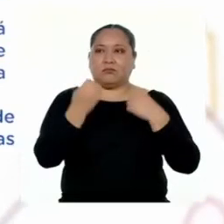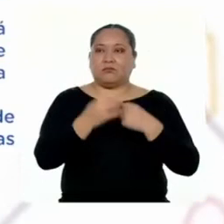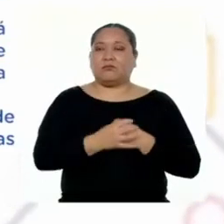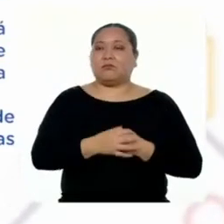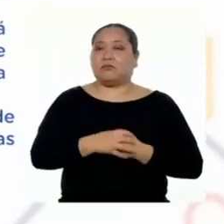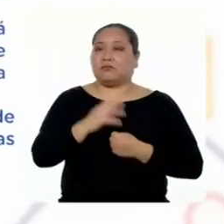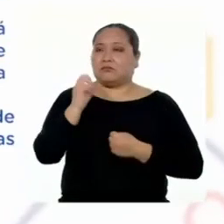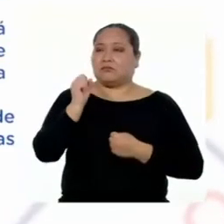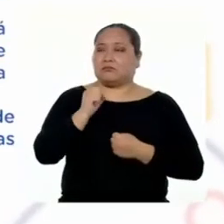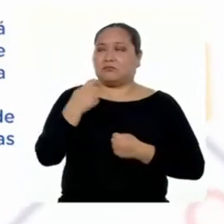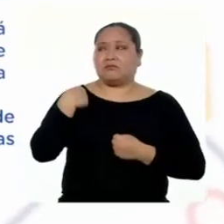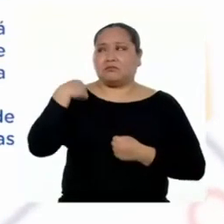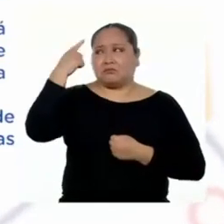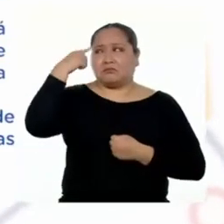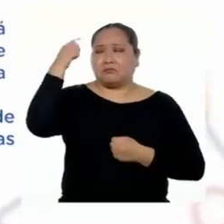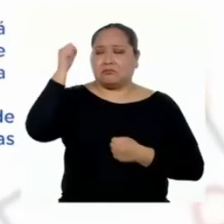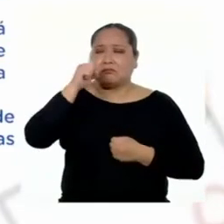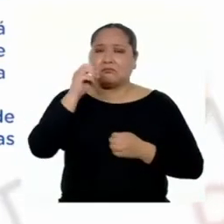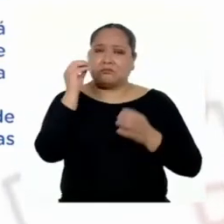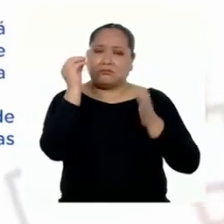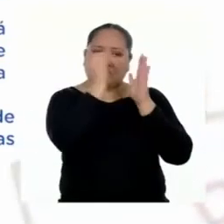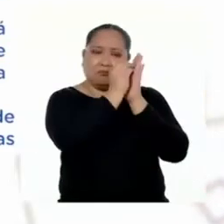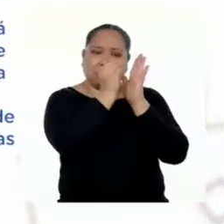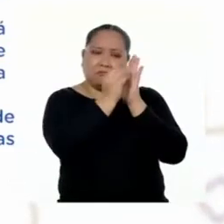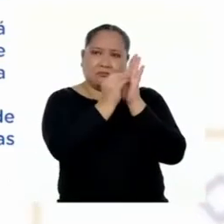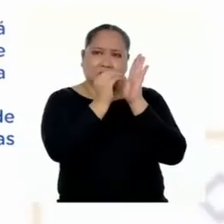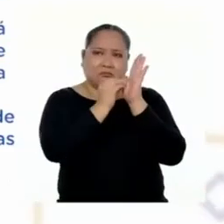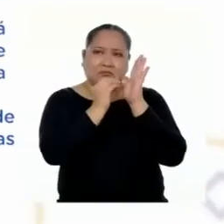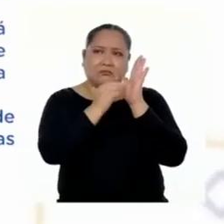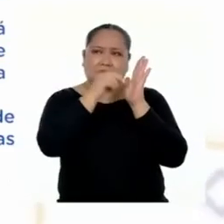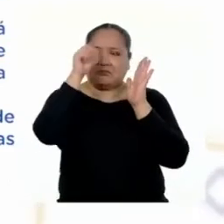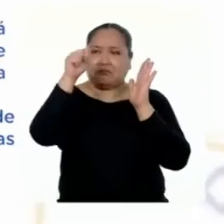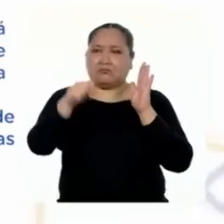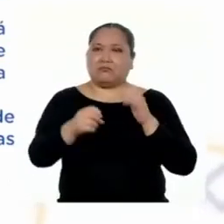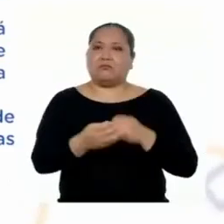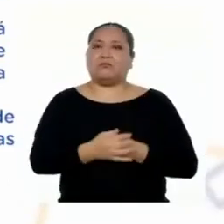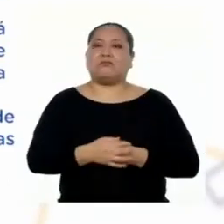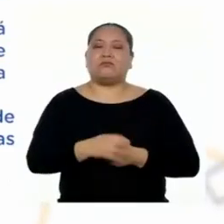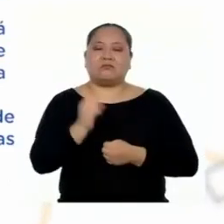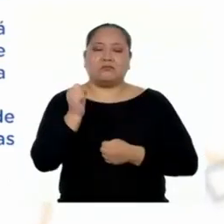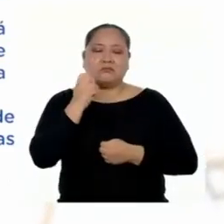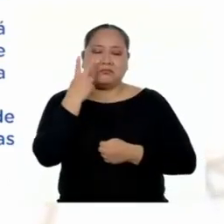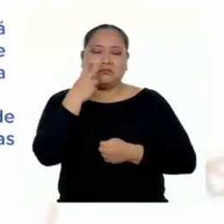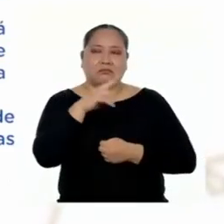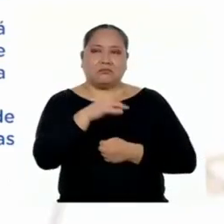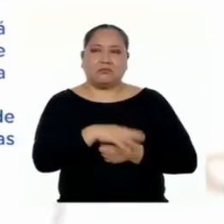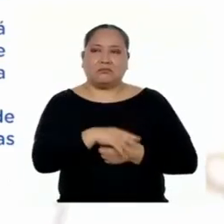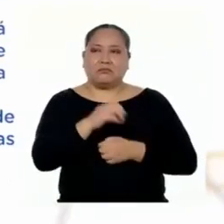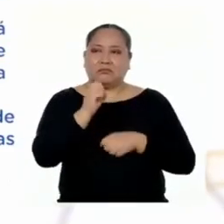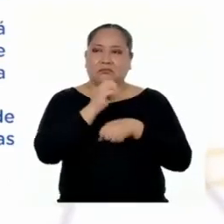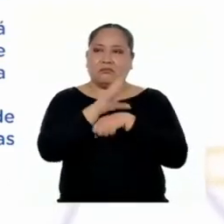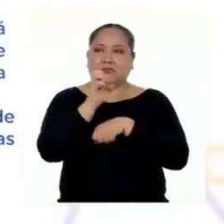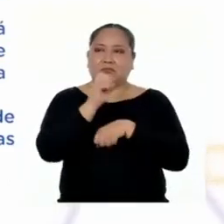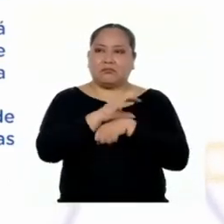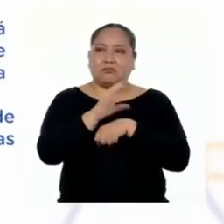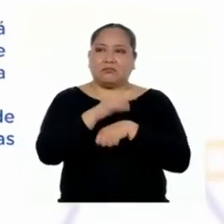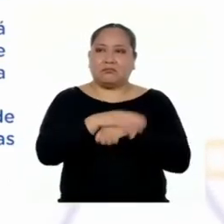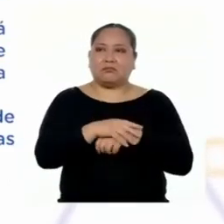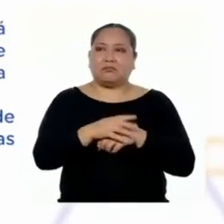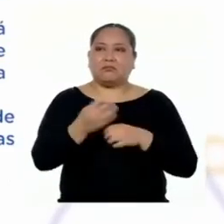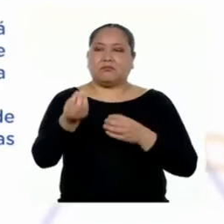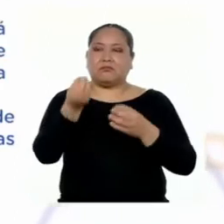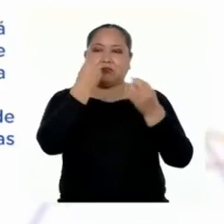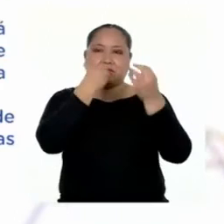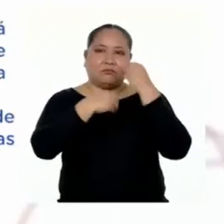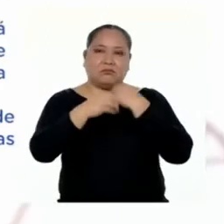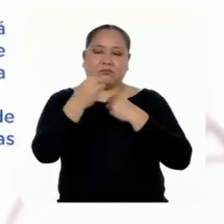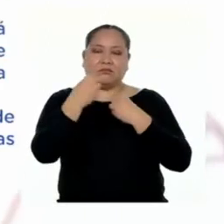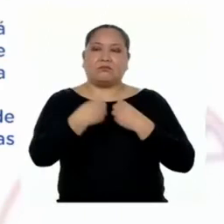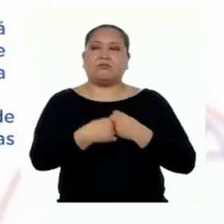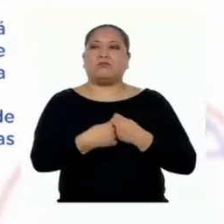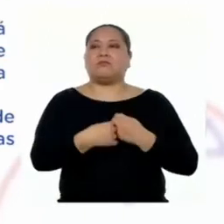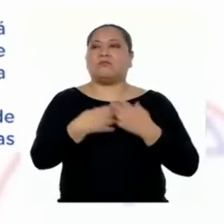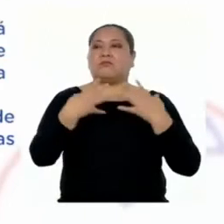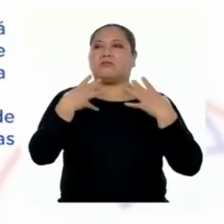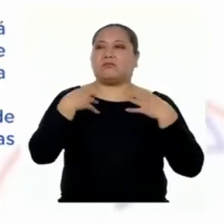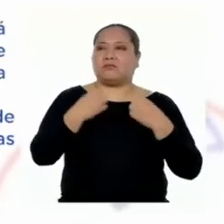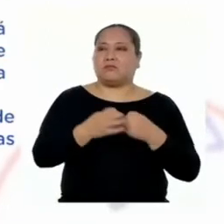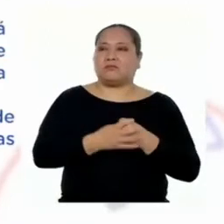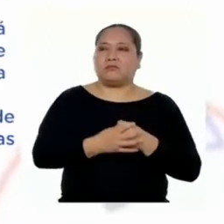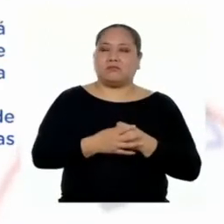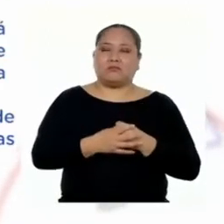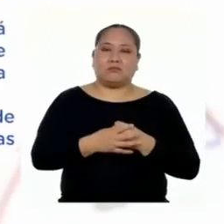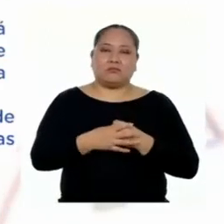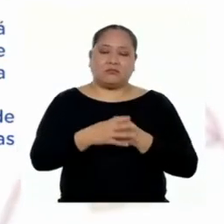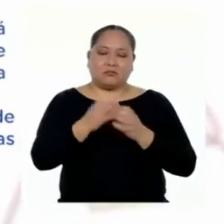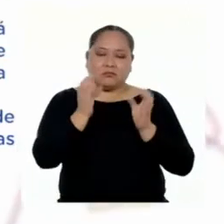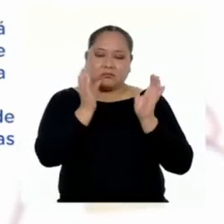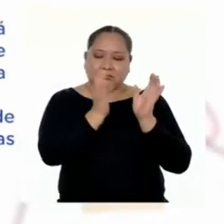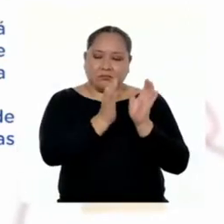Y sí, creo que sí he logrado plasmarlas. Así veo. Las recomendaciones consume alimentos saludables y